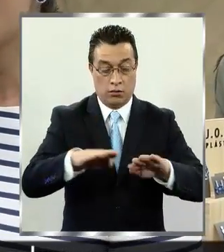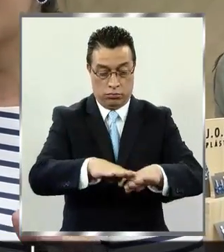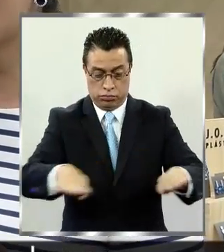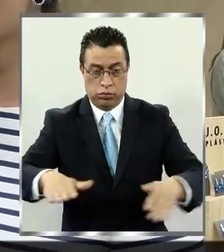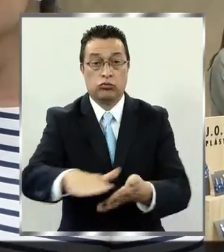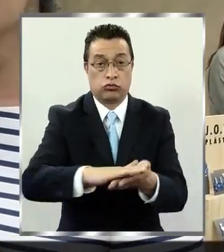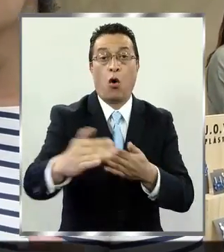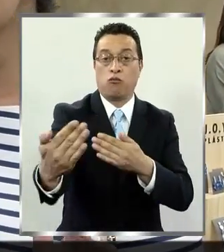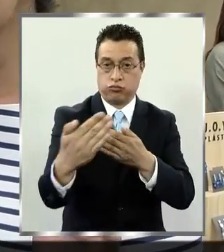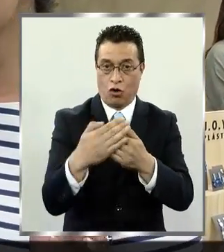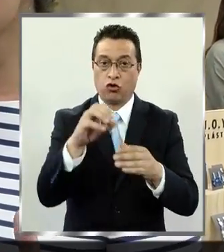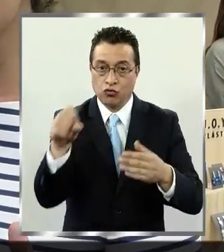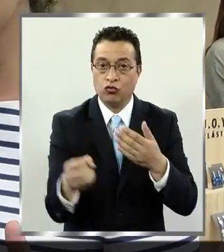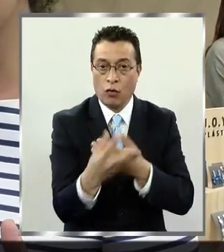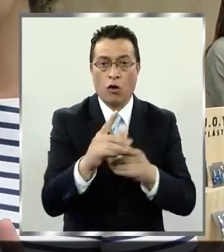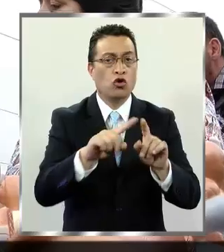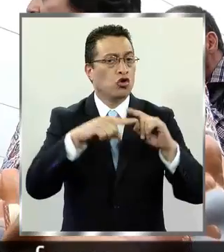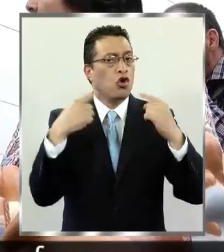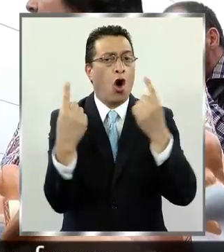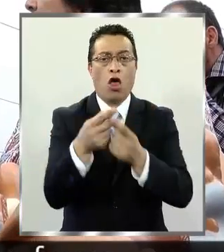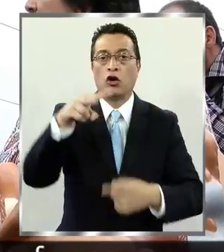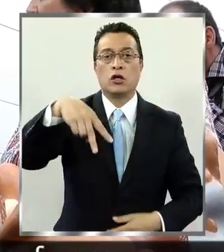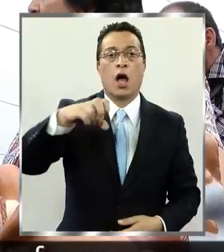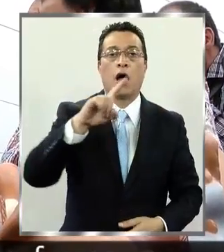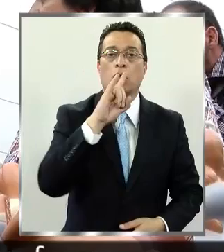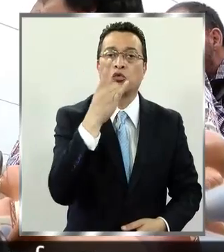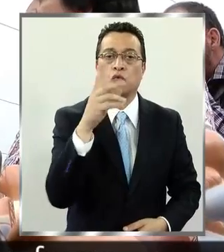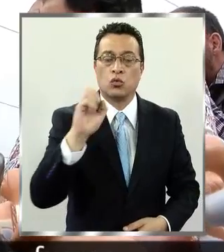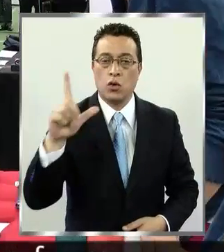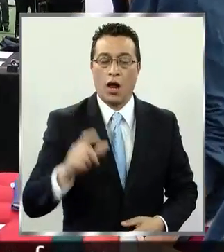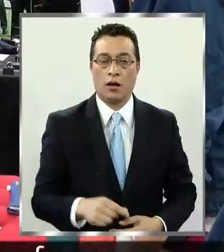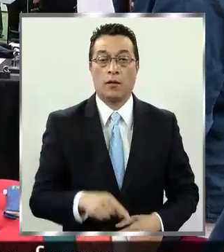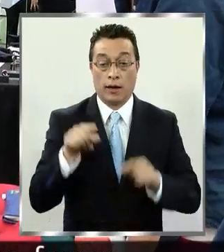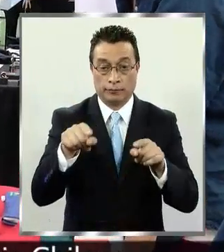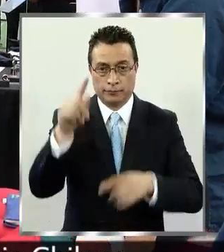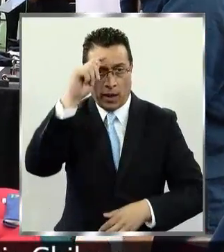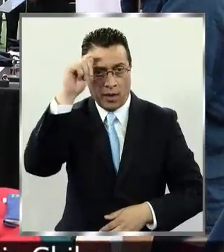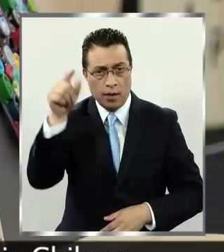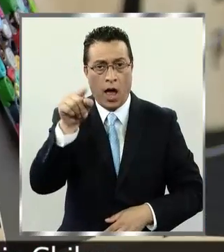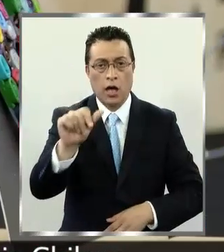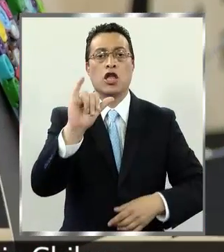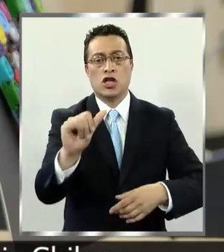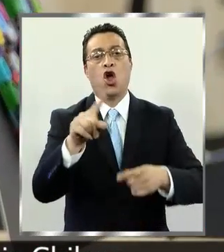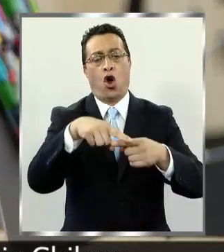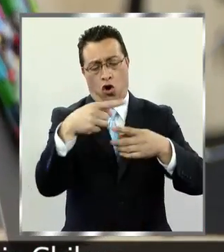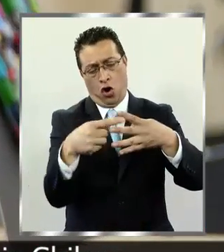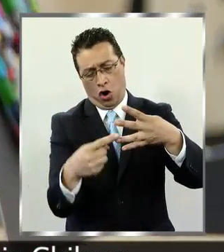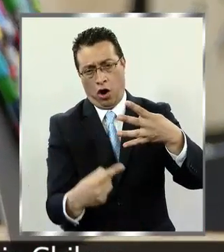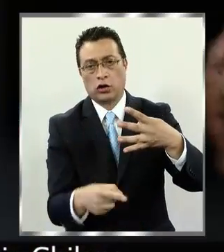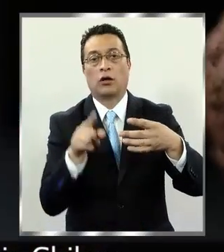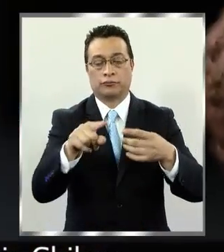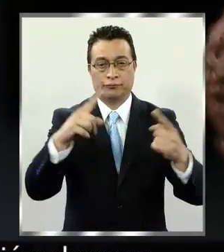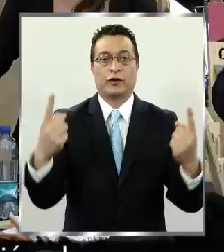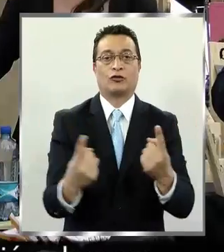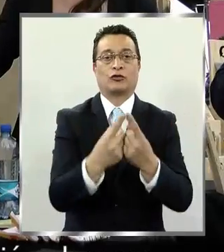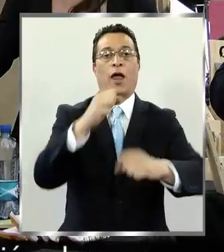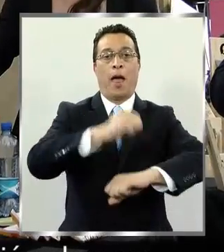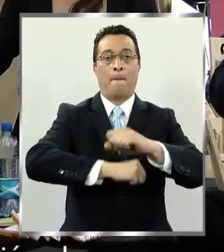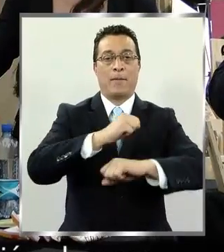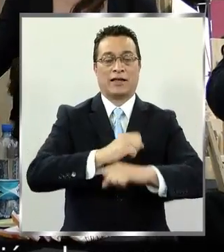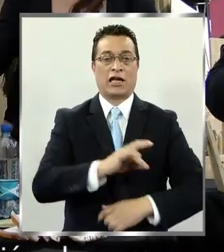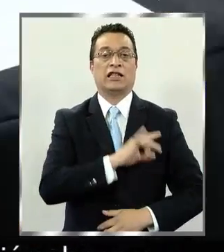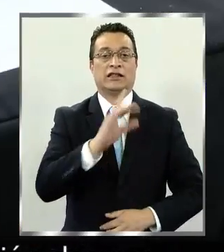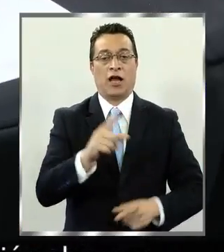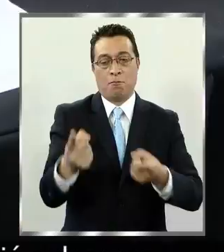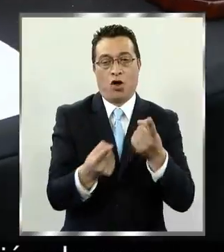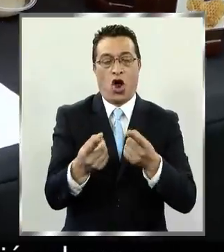a lanzar. Todos son muy naturales. Estas ideas, como tantas otras, fueron parte del encuentro Empresaria Chilena Motor de